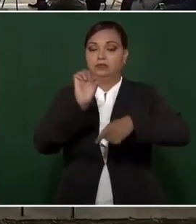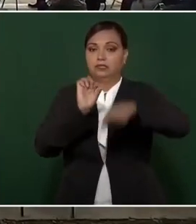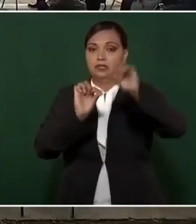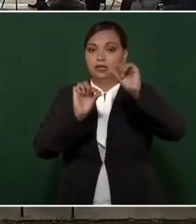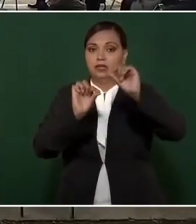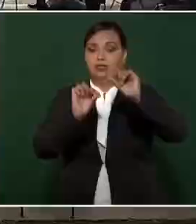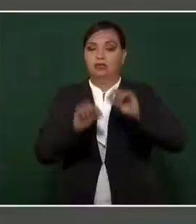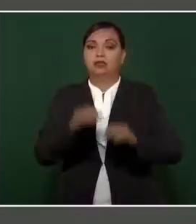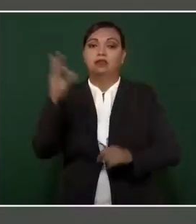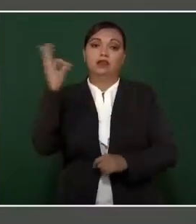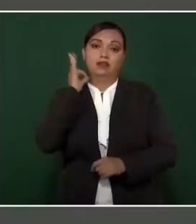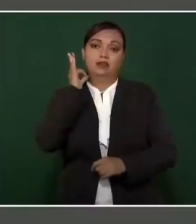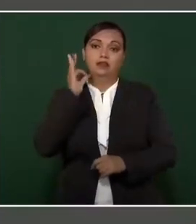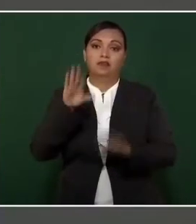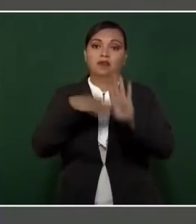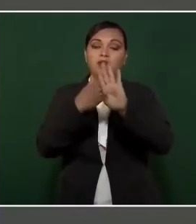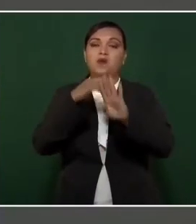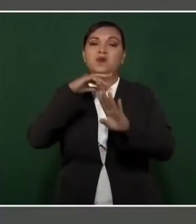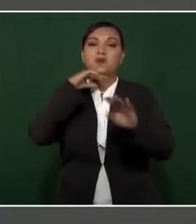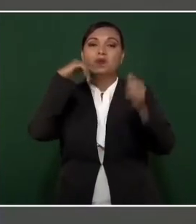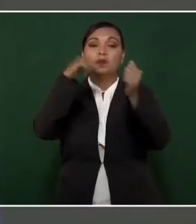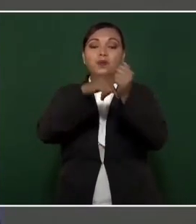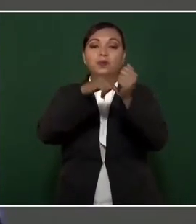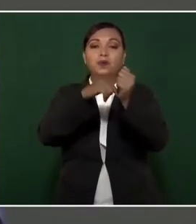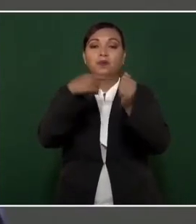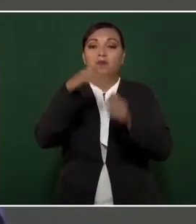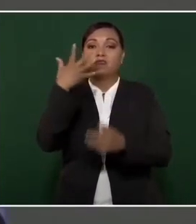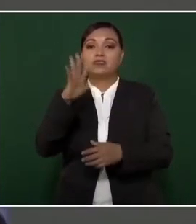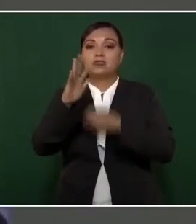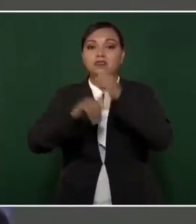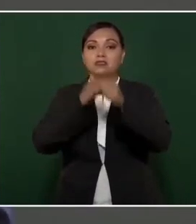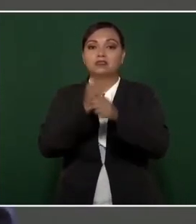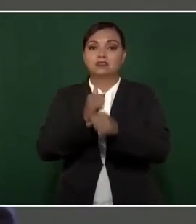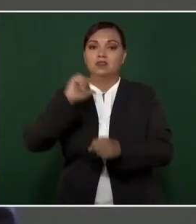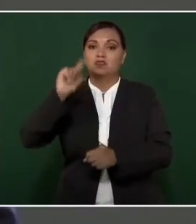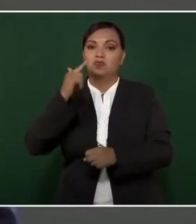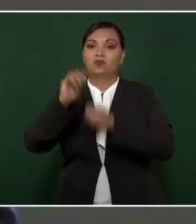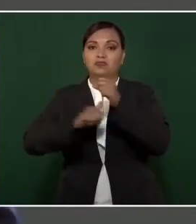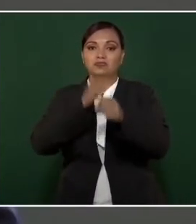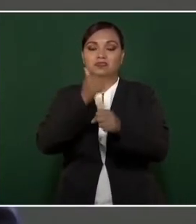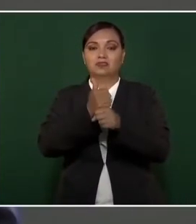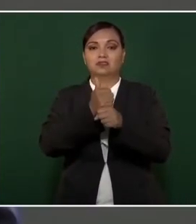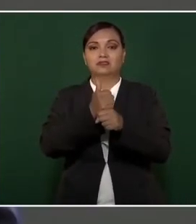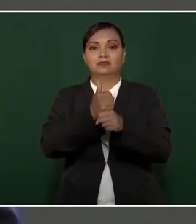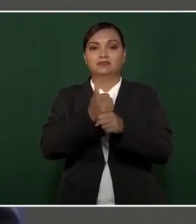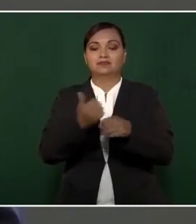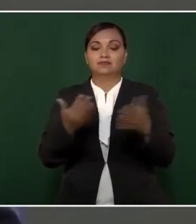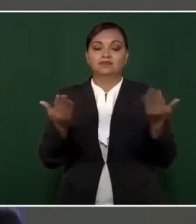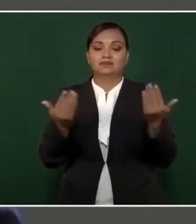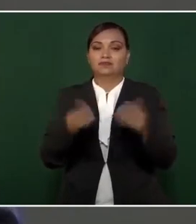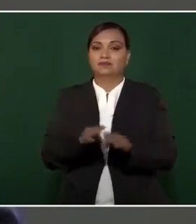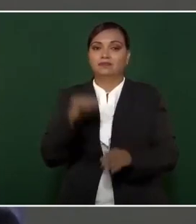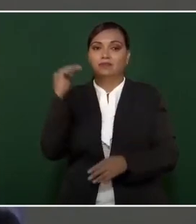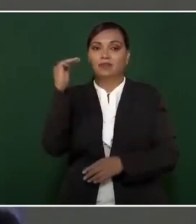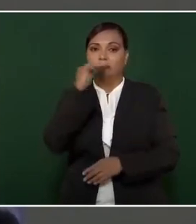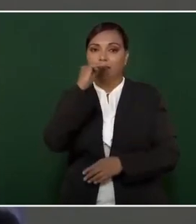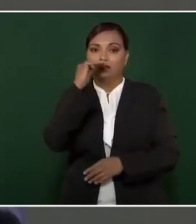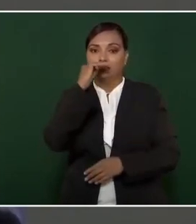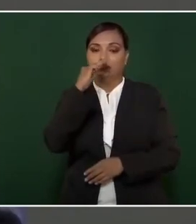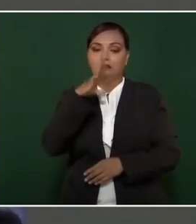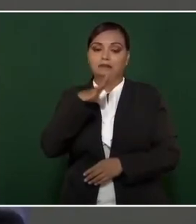al fiscal anticorrupción por 10 años, 12 años, pues, se garantiza